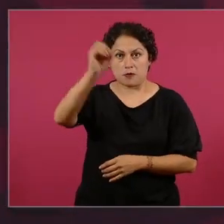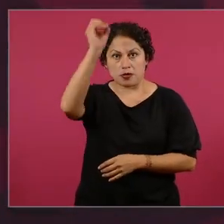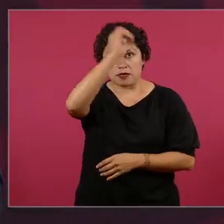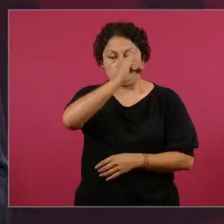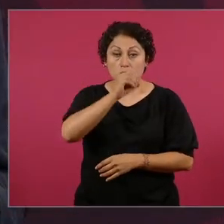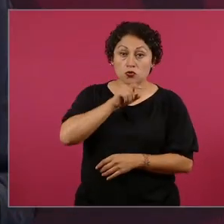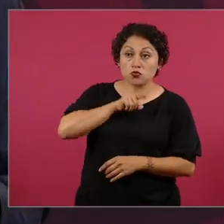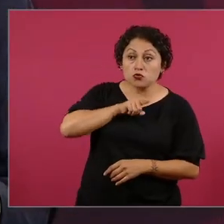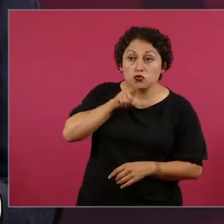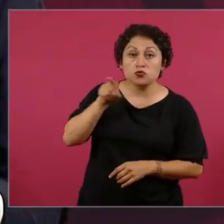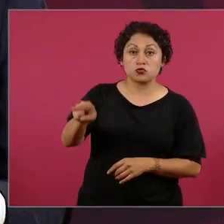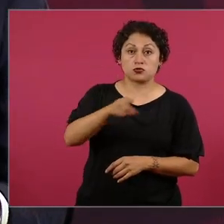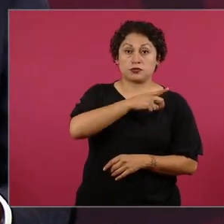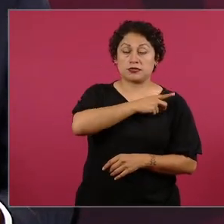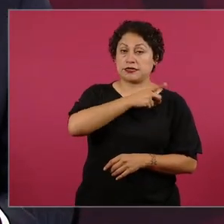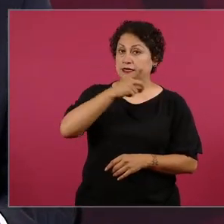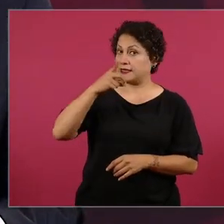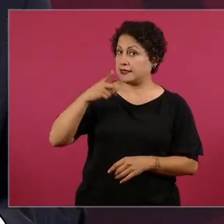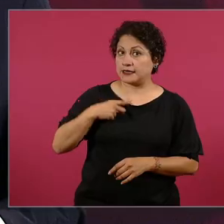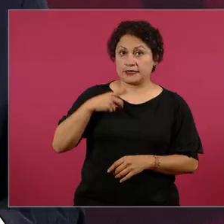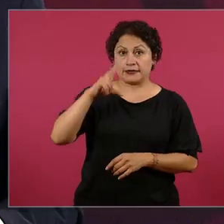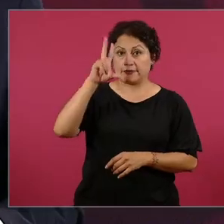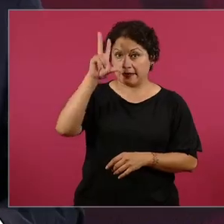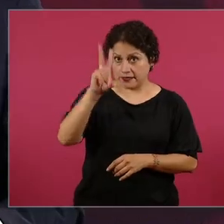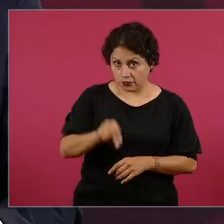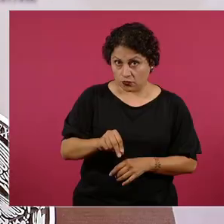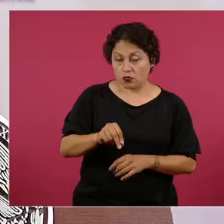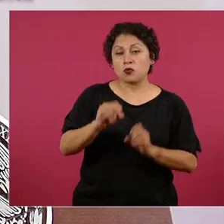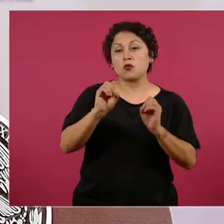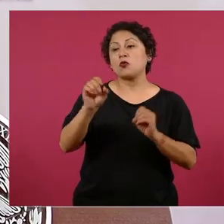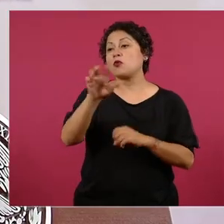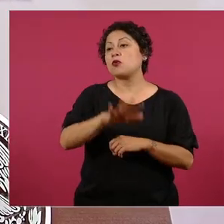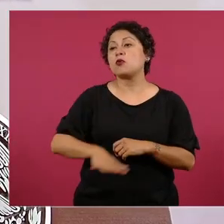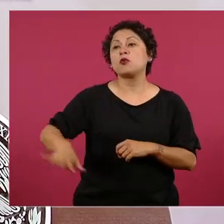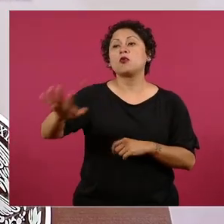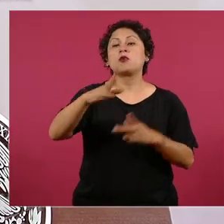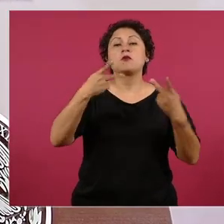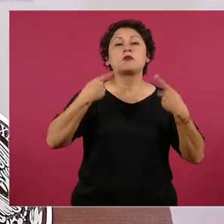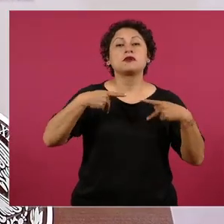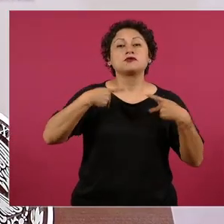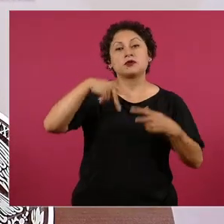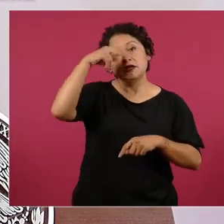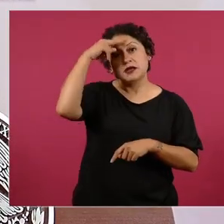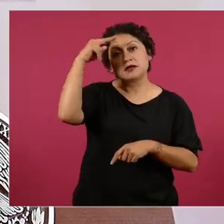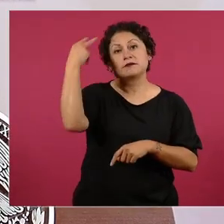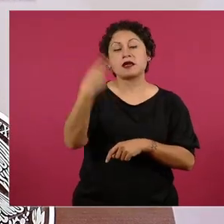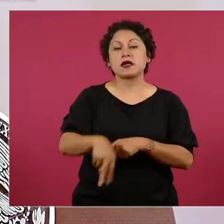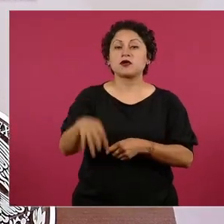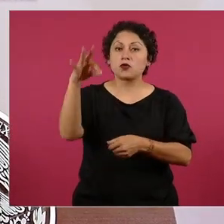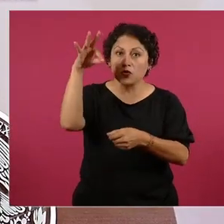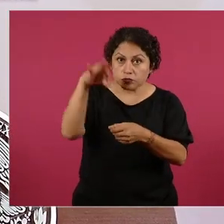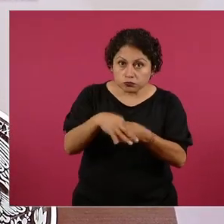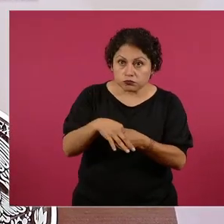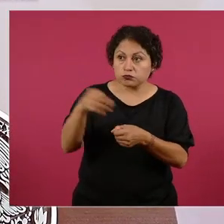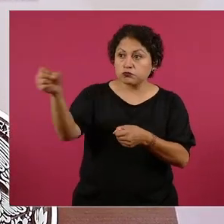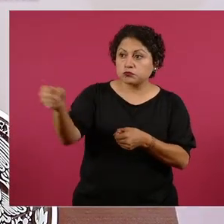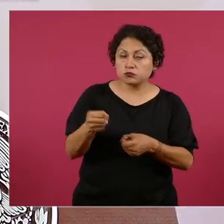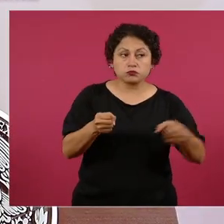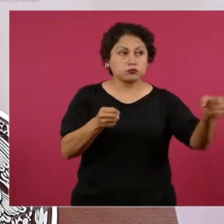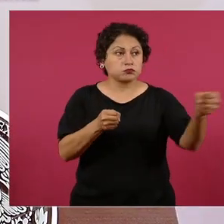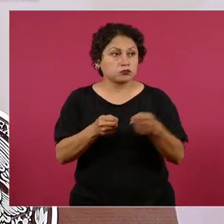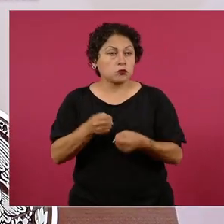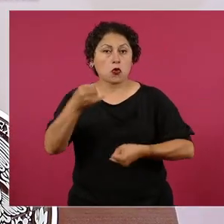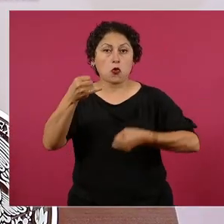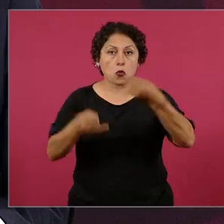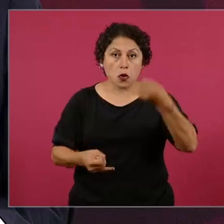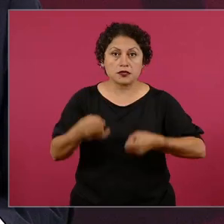el pueblo de México elegir a los jueces a los magistrados a los ministros